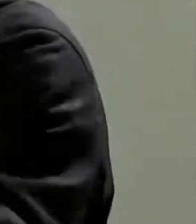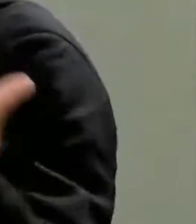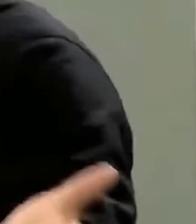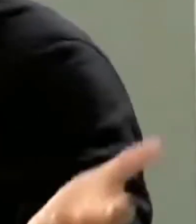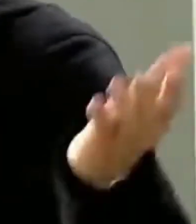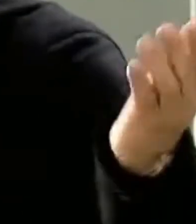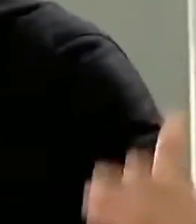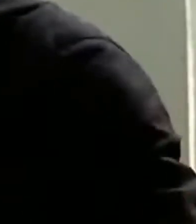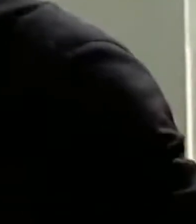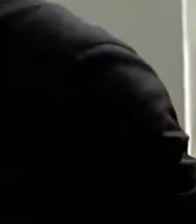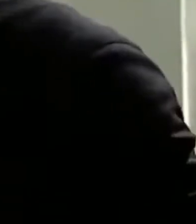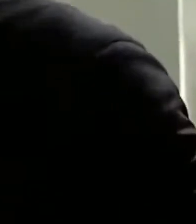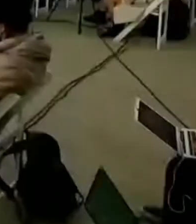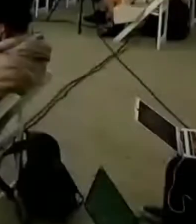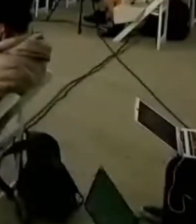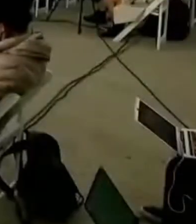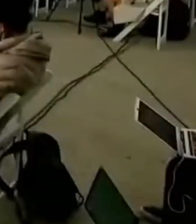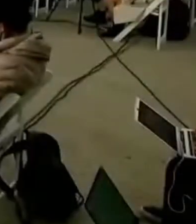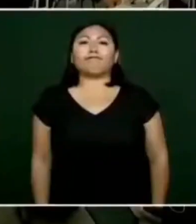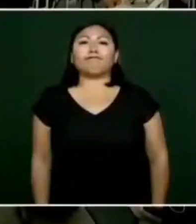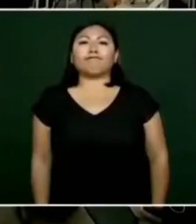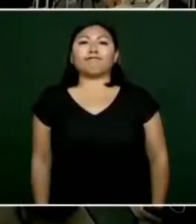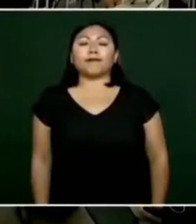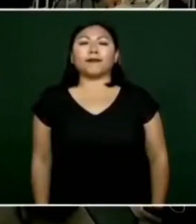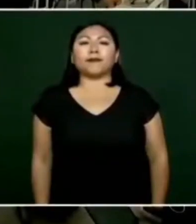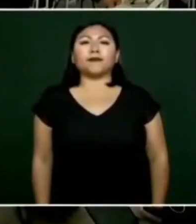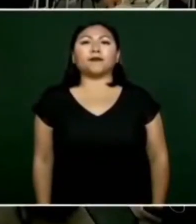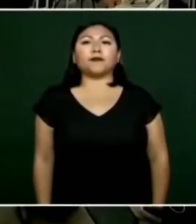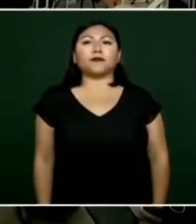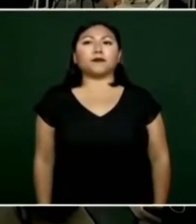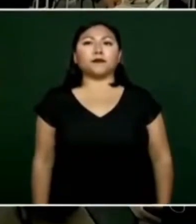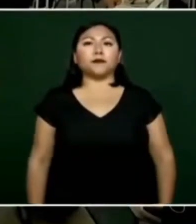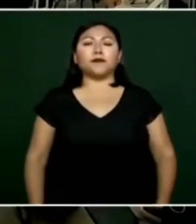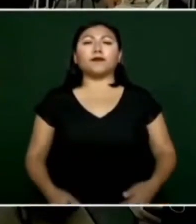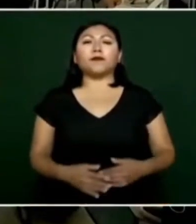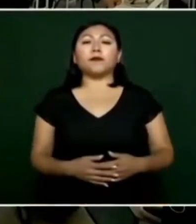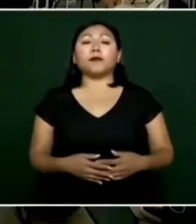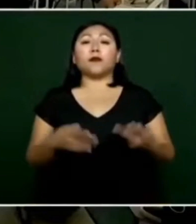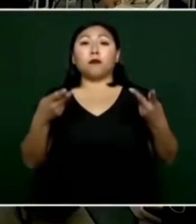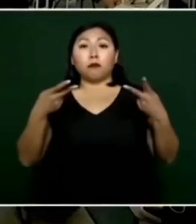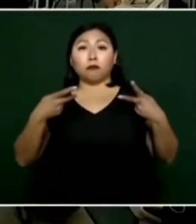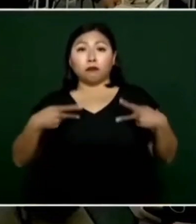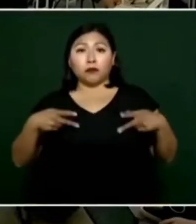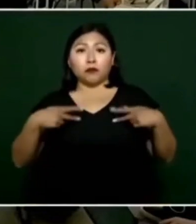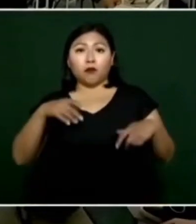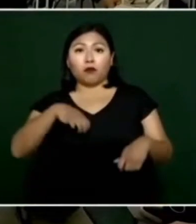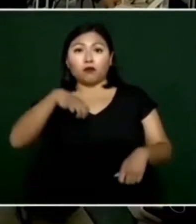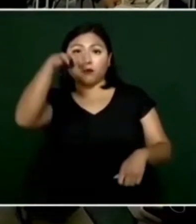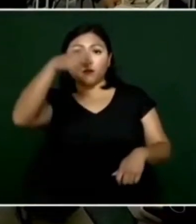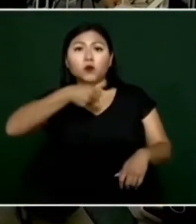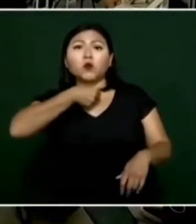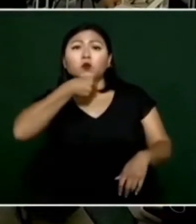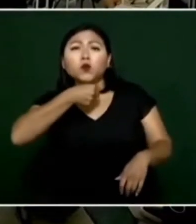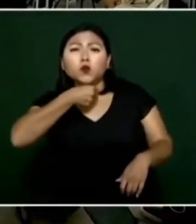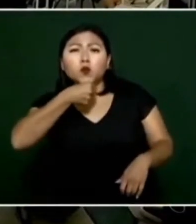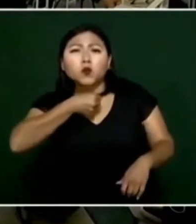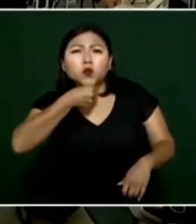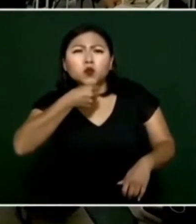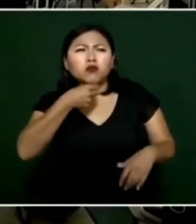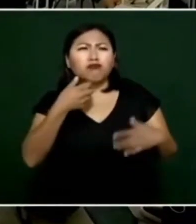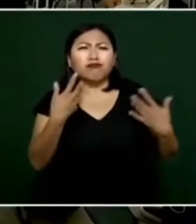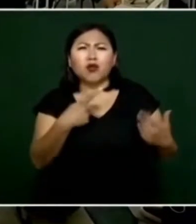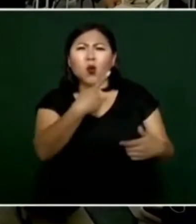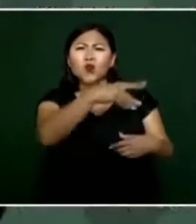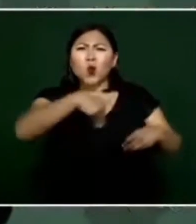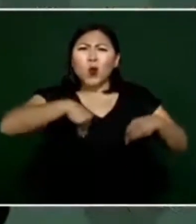con un poco de holgura, con una pequeña recompensa en el último tramo